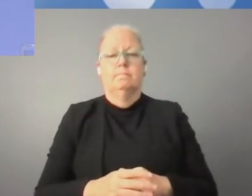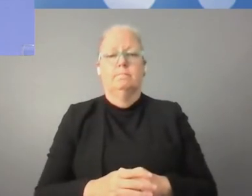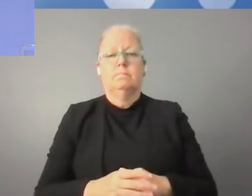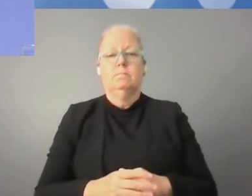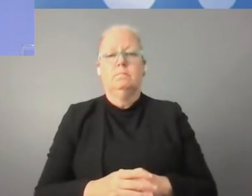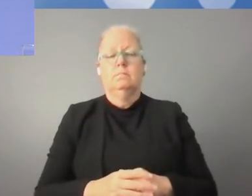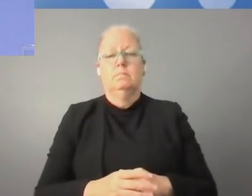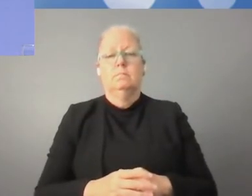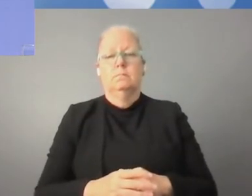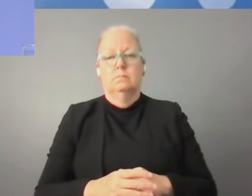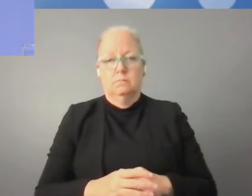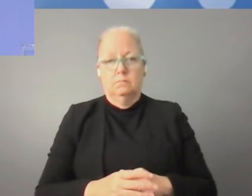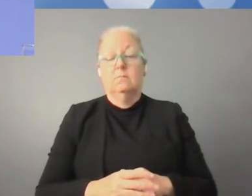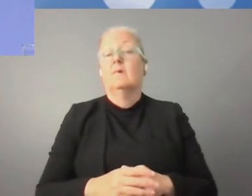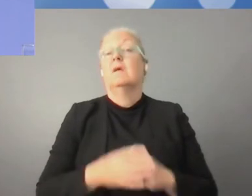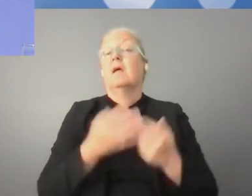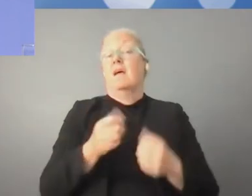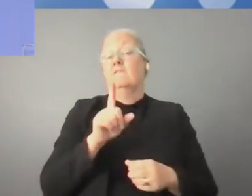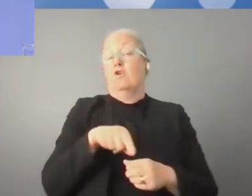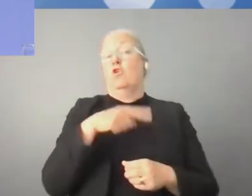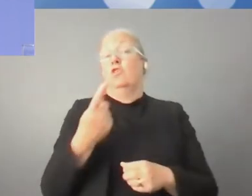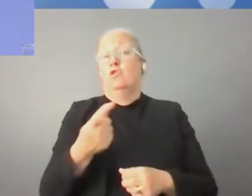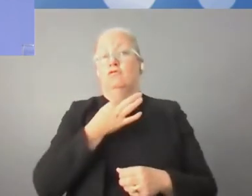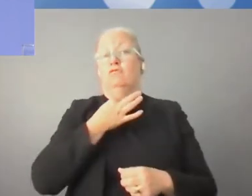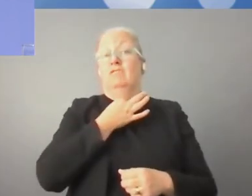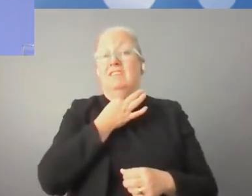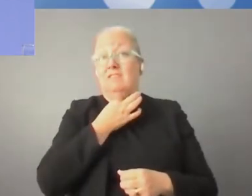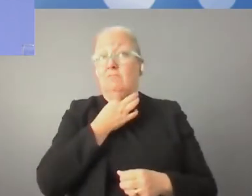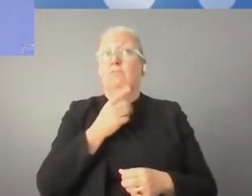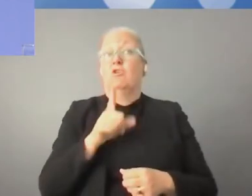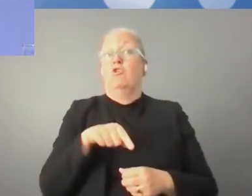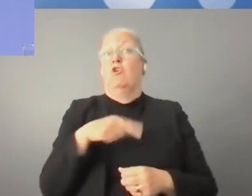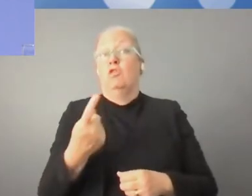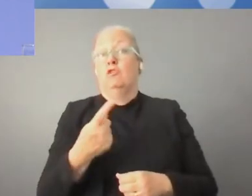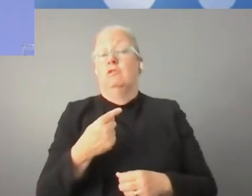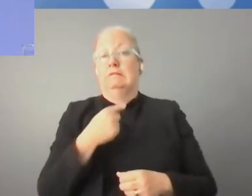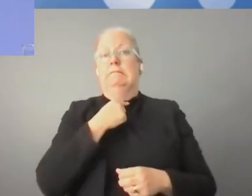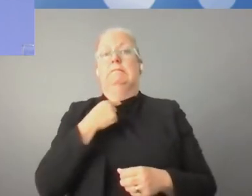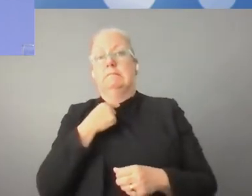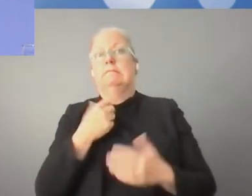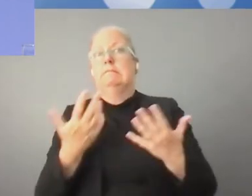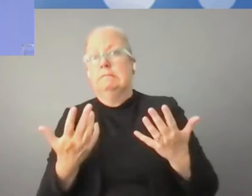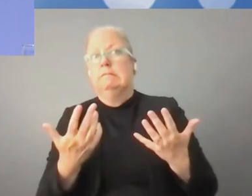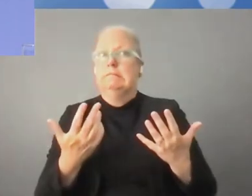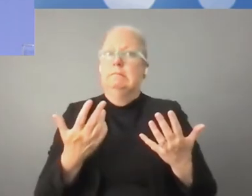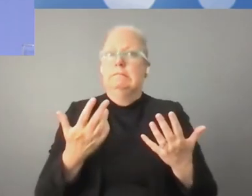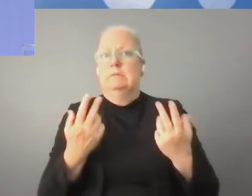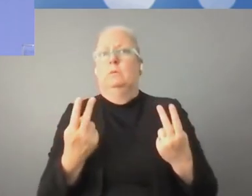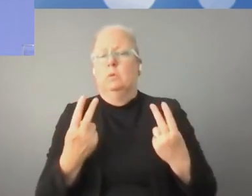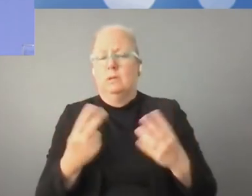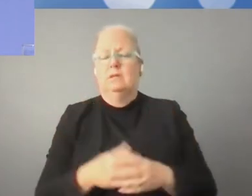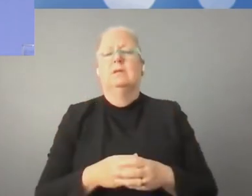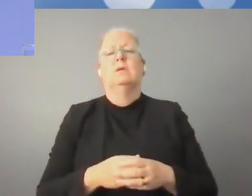Otro peligro, otra amenaza, es referente a la ciberdelincuencia. Hay